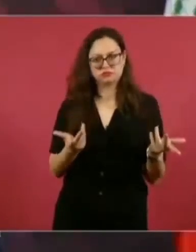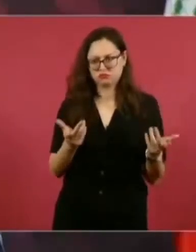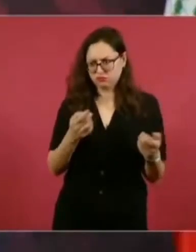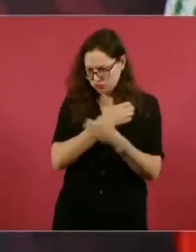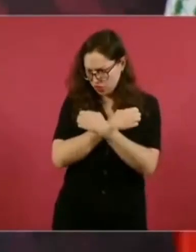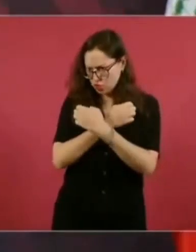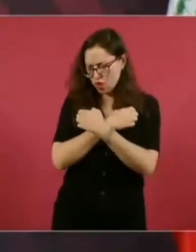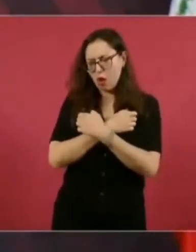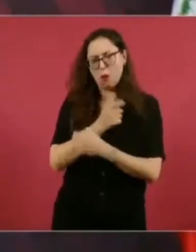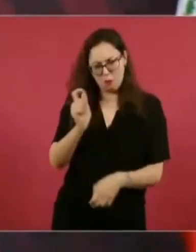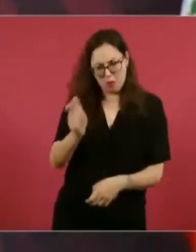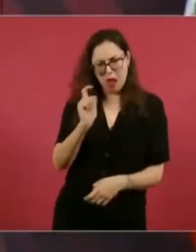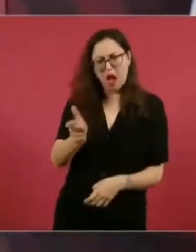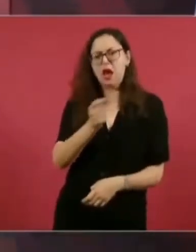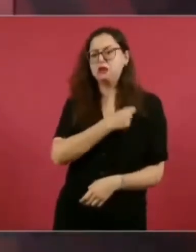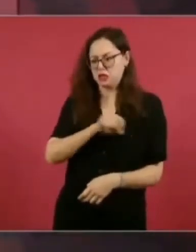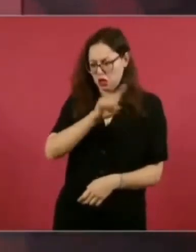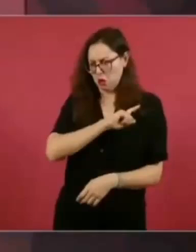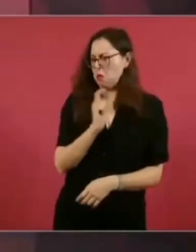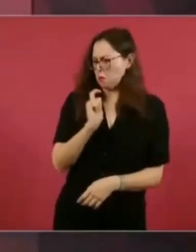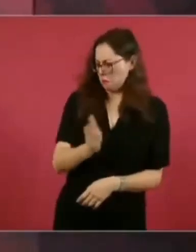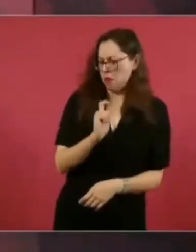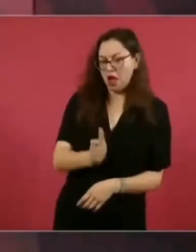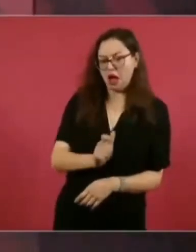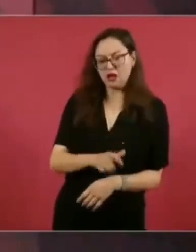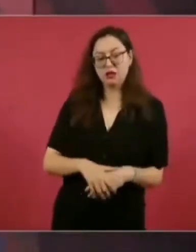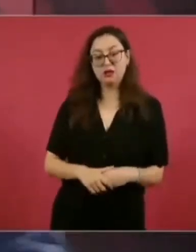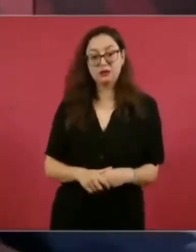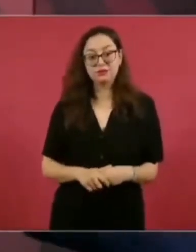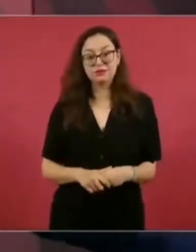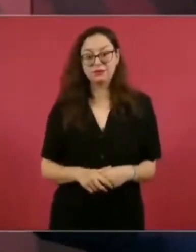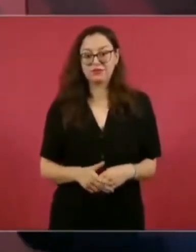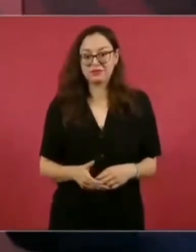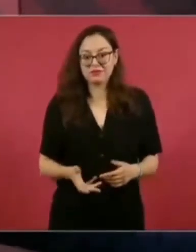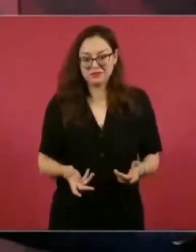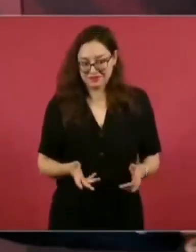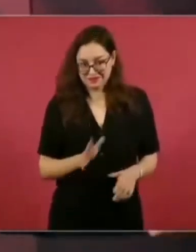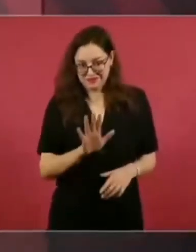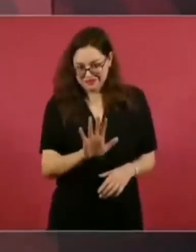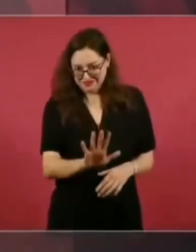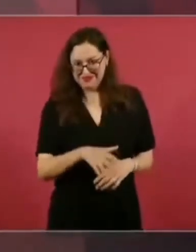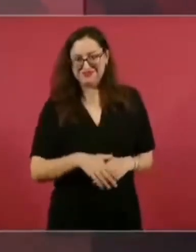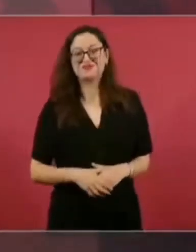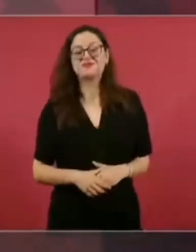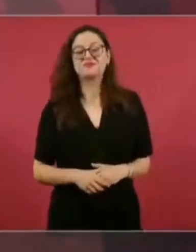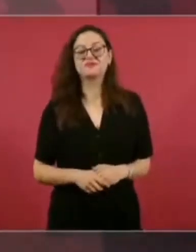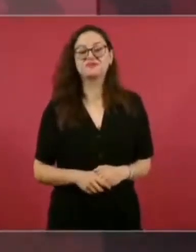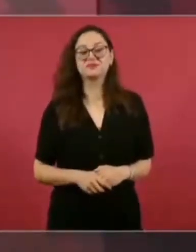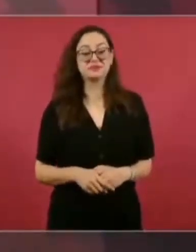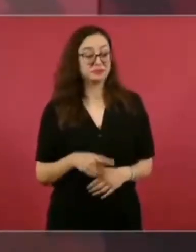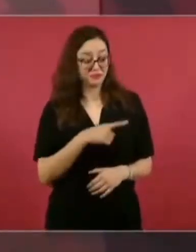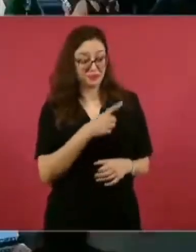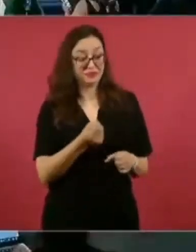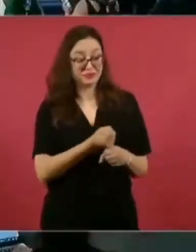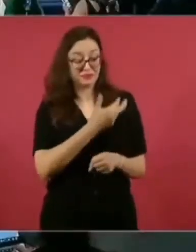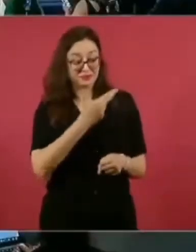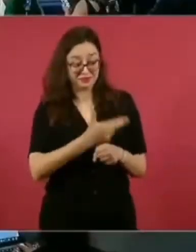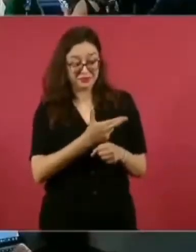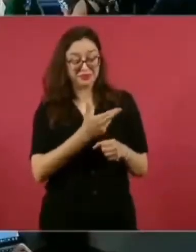decidimos aumentar las becas, aquí está el secretario de Salud,